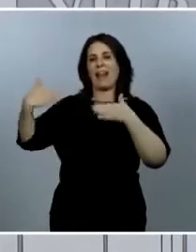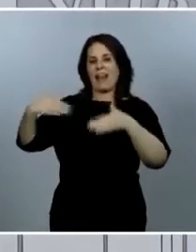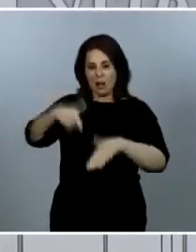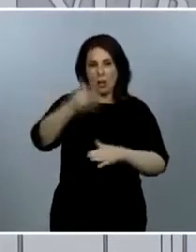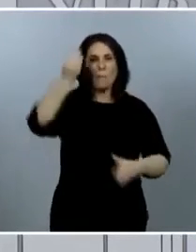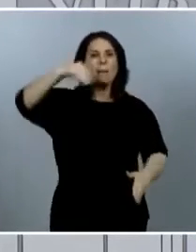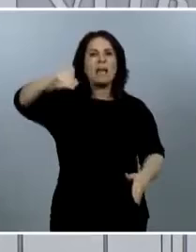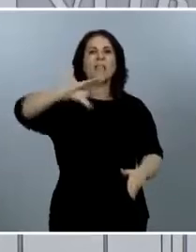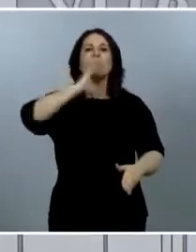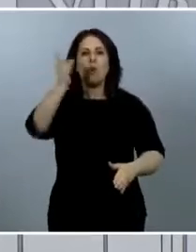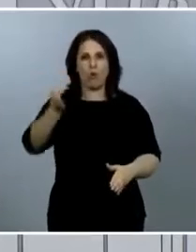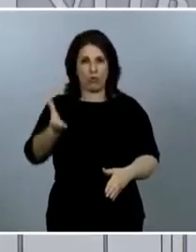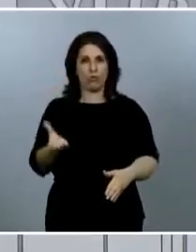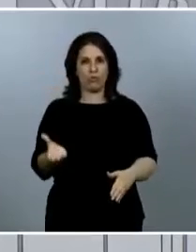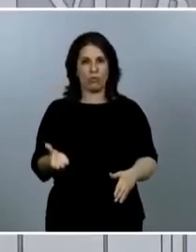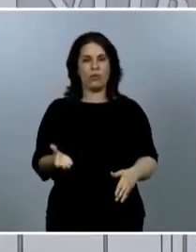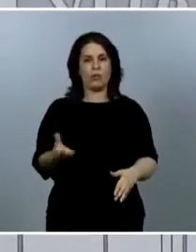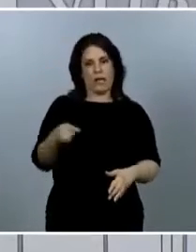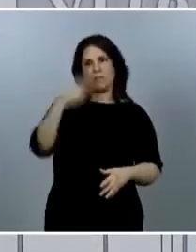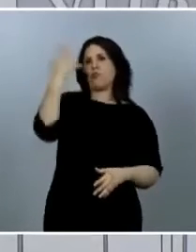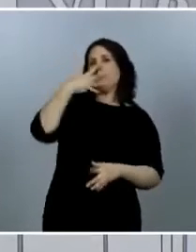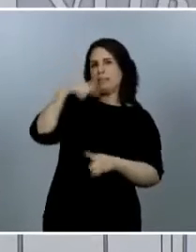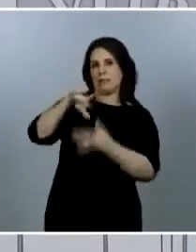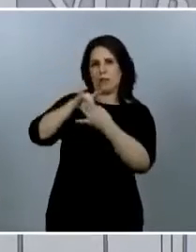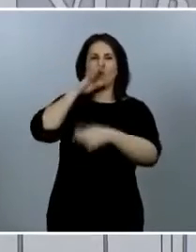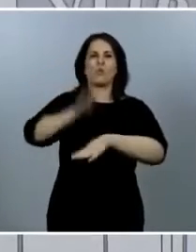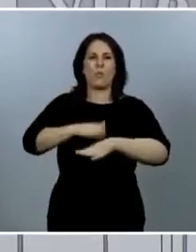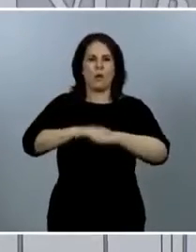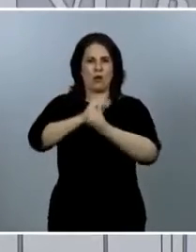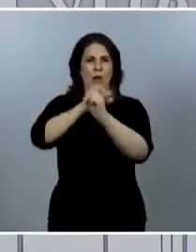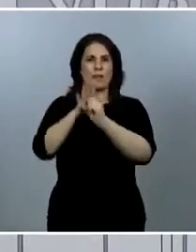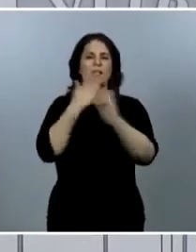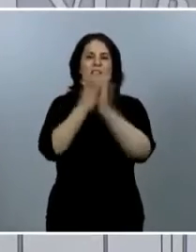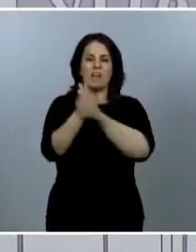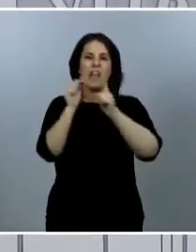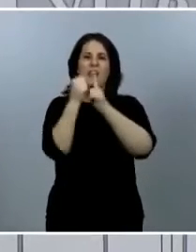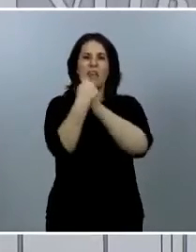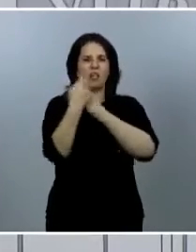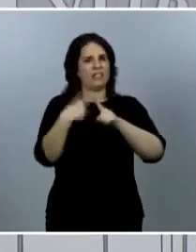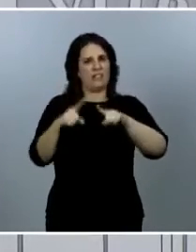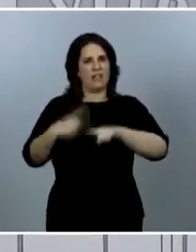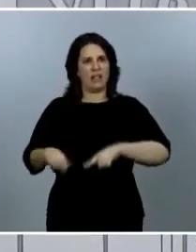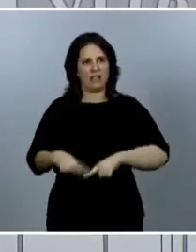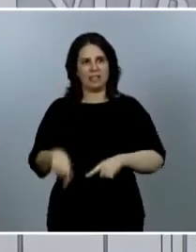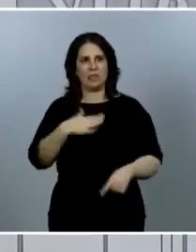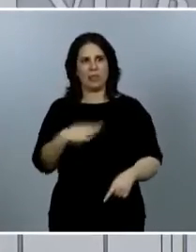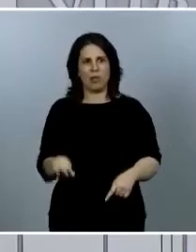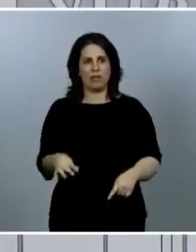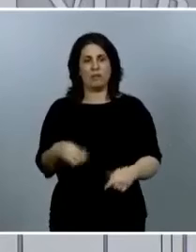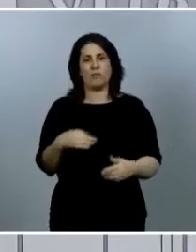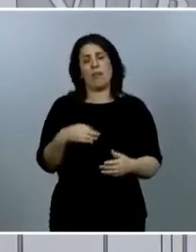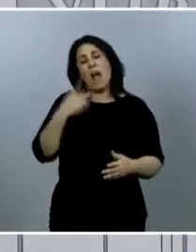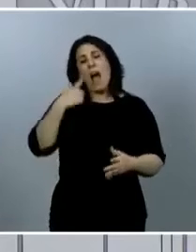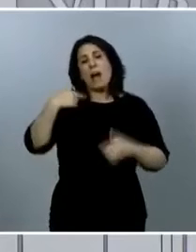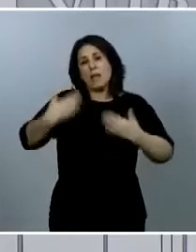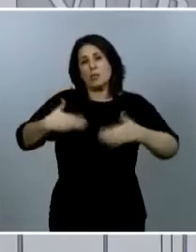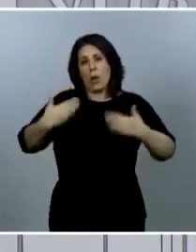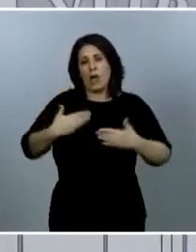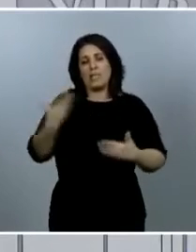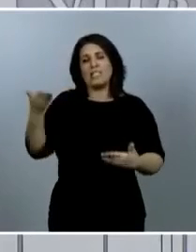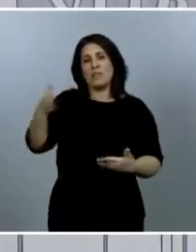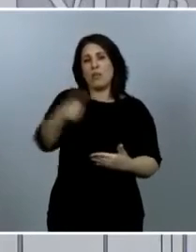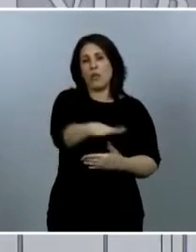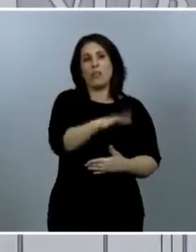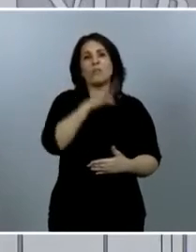mortalidad con lo cual tenemos opciones de utilizar varios indicadores diferentes el que mostramos habitualmente es el de funciones de casos